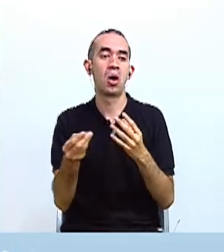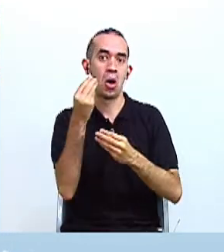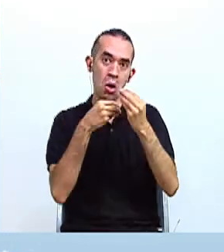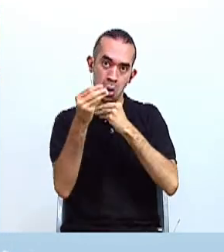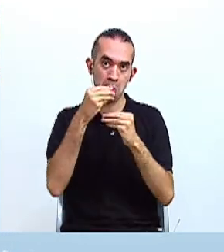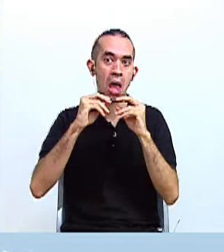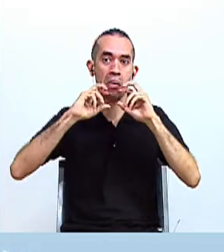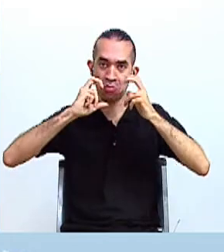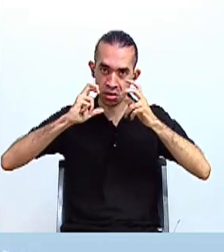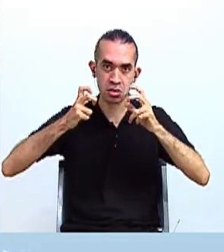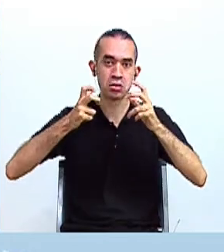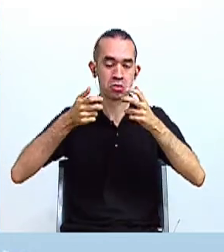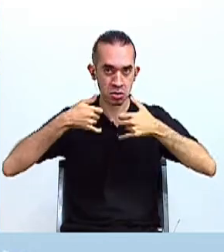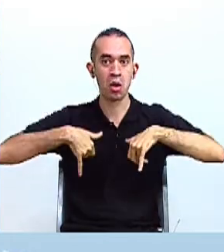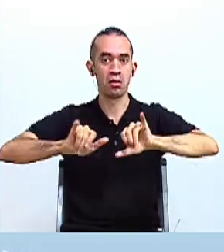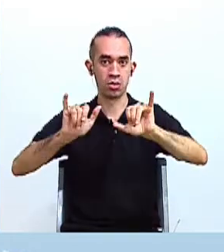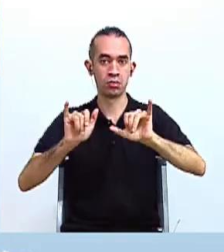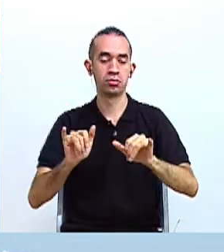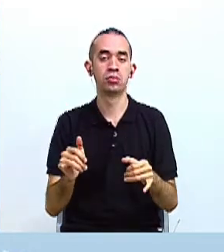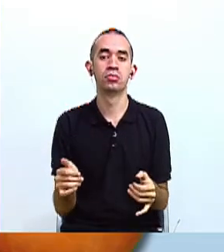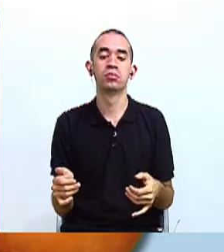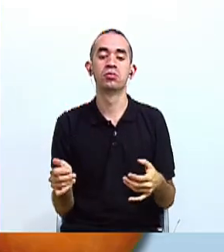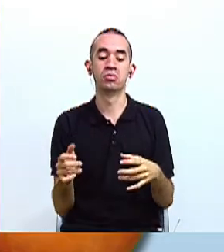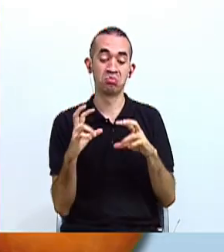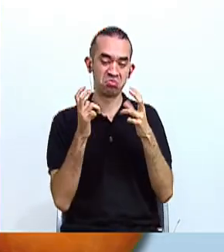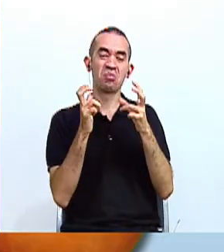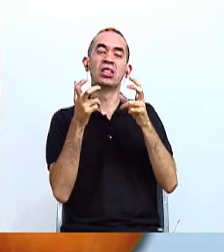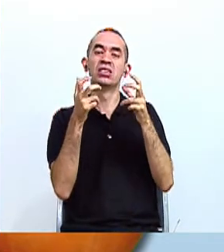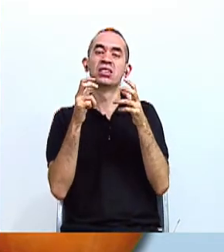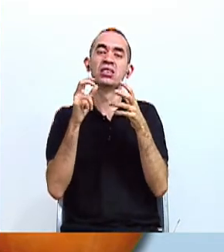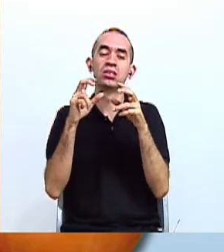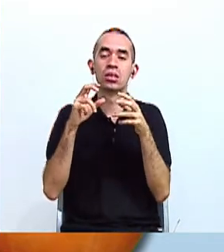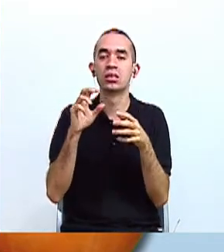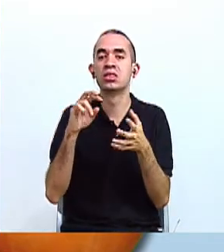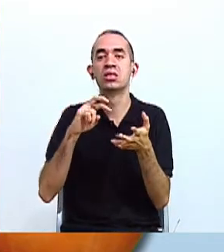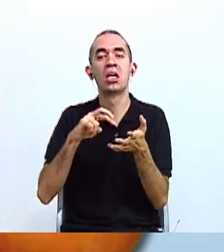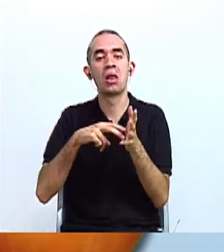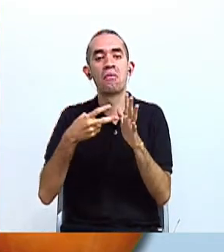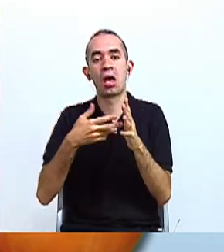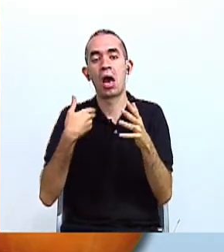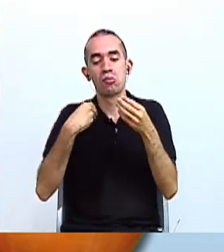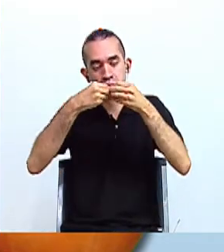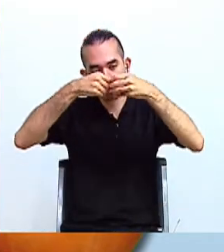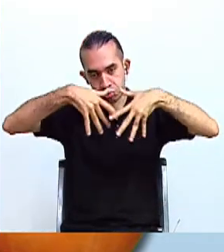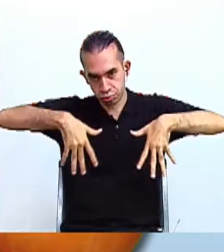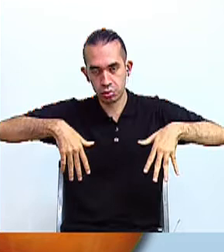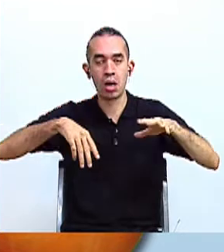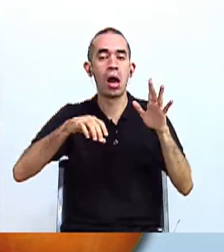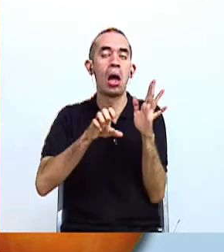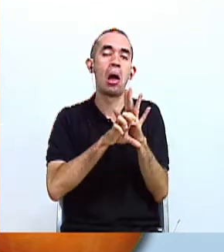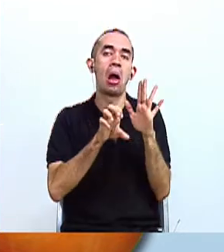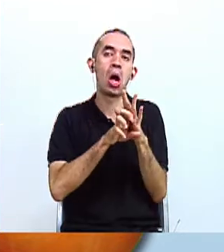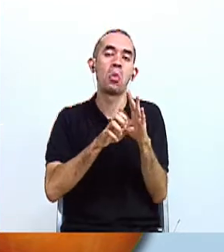a base de maíz. Gracias a este producto se elaboraron una serie de derivados, como por ejemplo productos similares a las